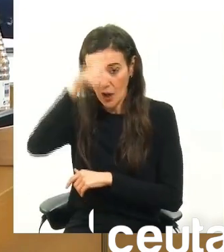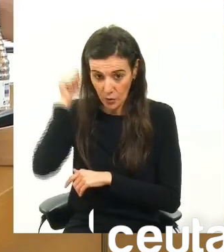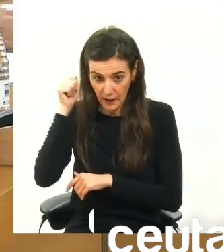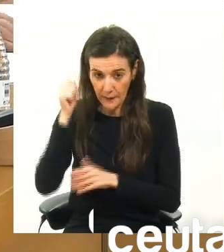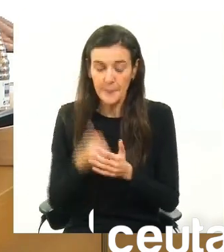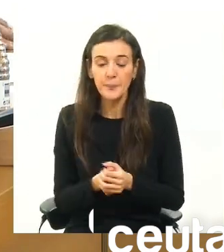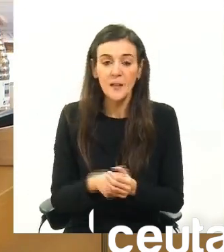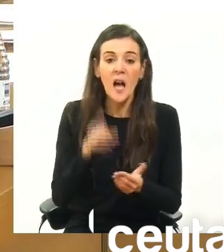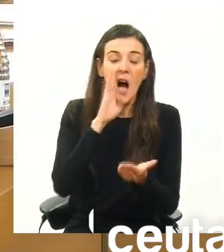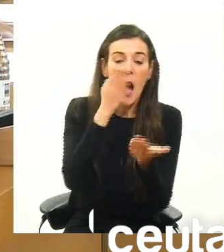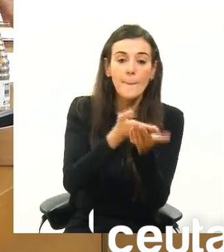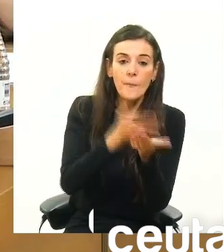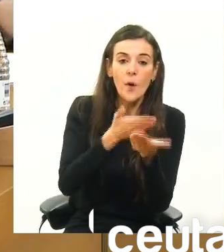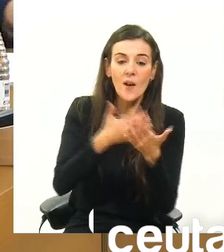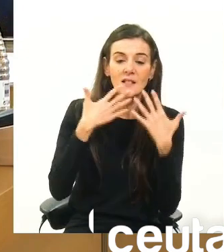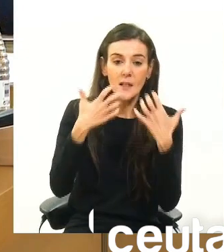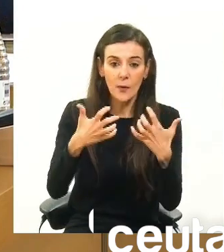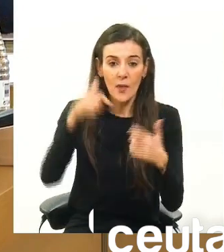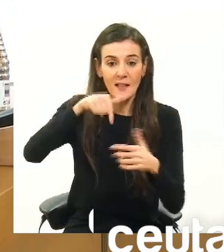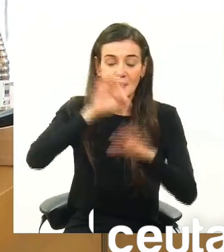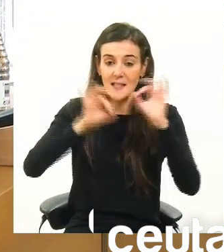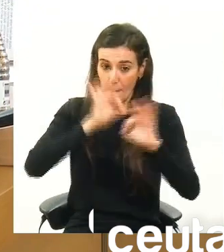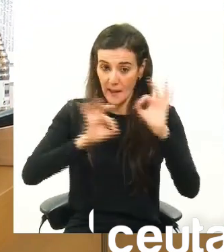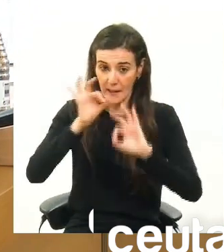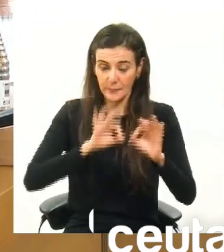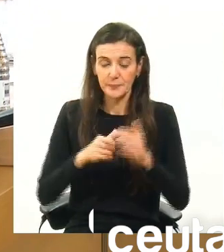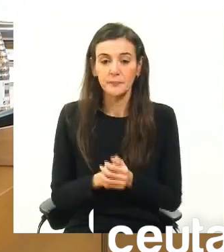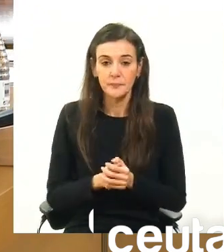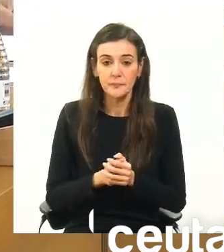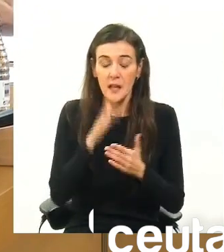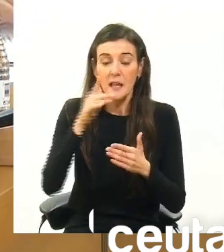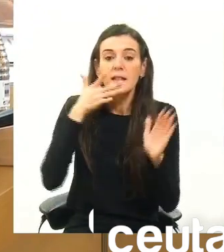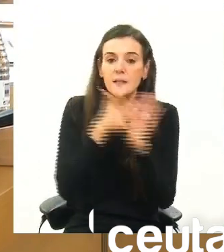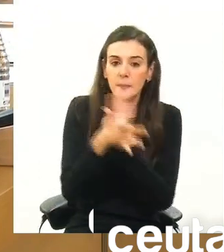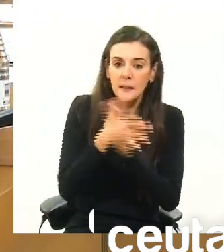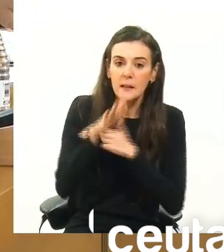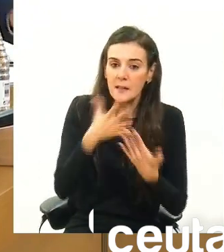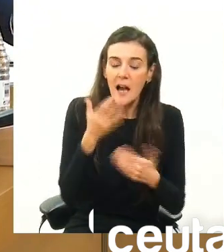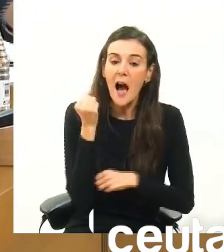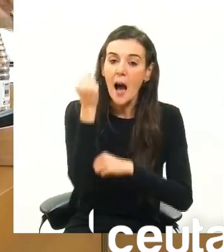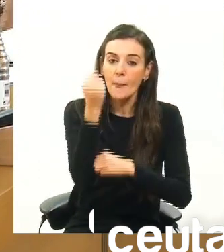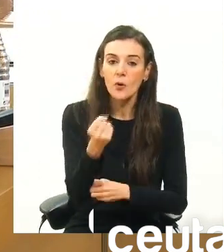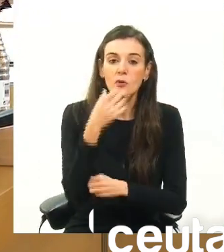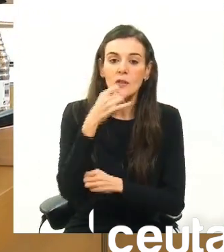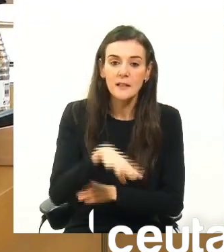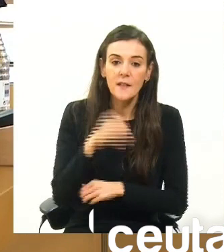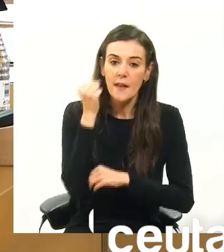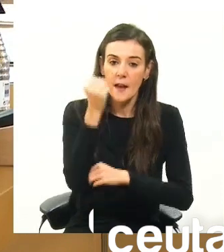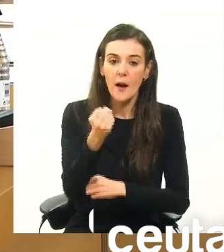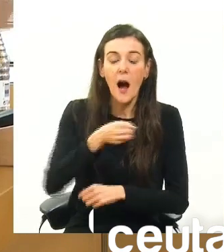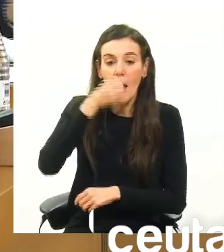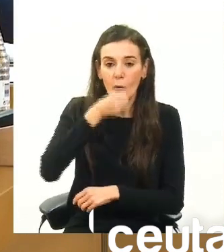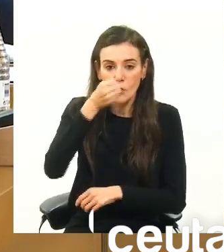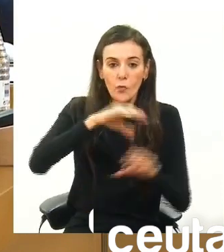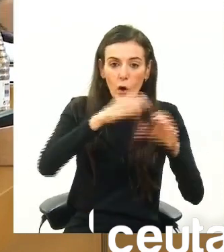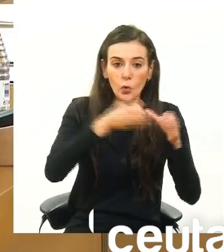Esa propuesta se aprobó en esta Asamblea, inexplicablemente, sin el apoyo del PSOE, que fue el